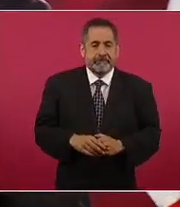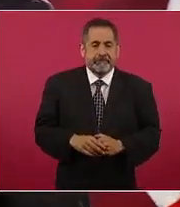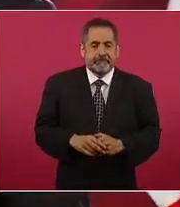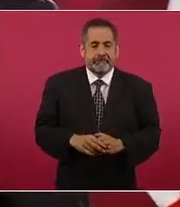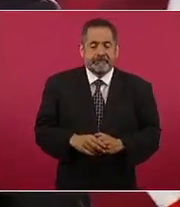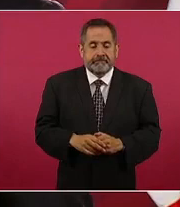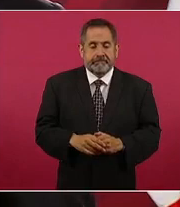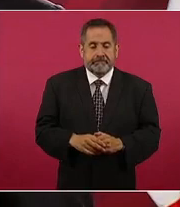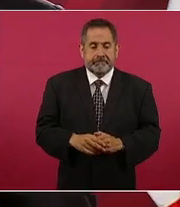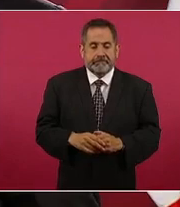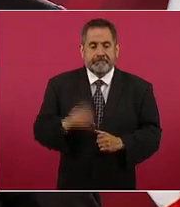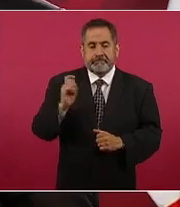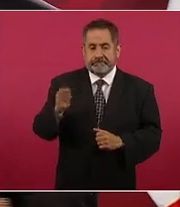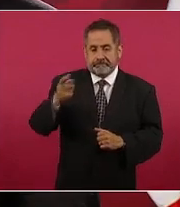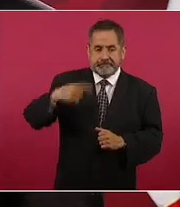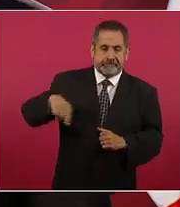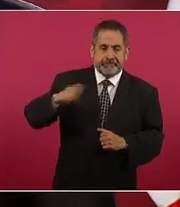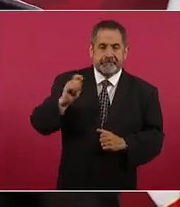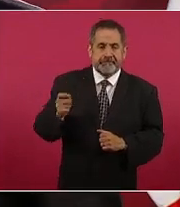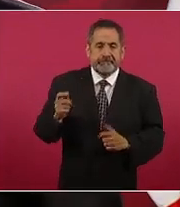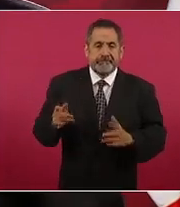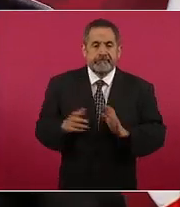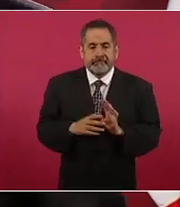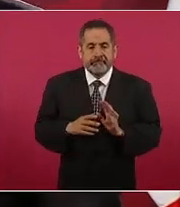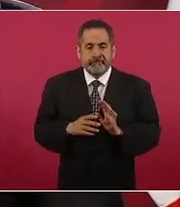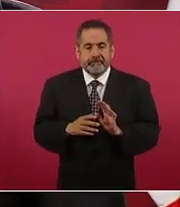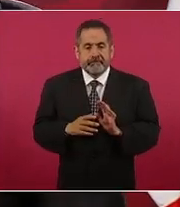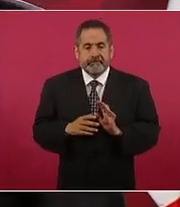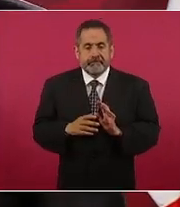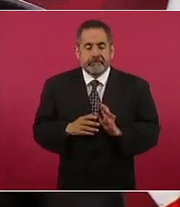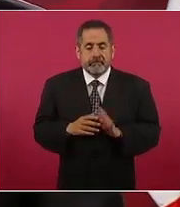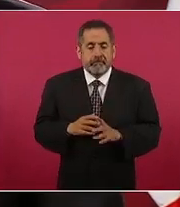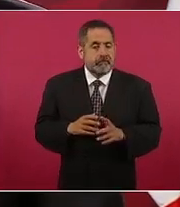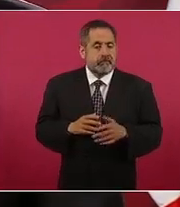los que no quieren